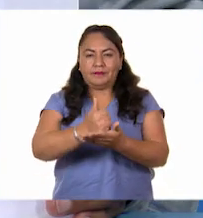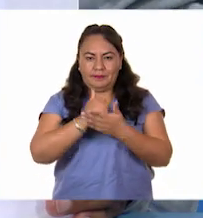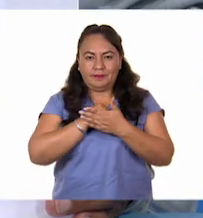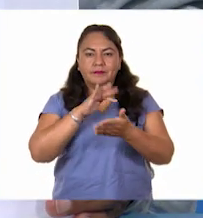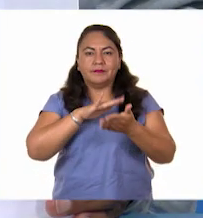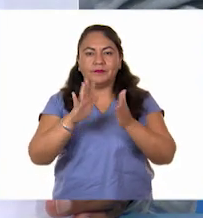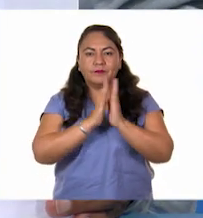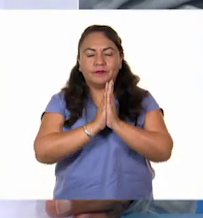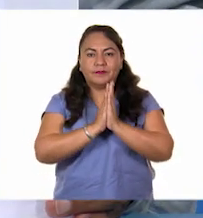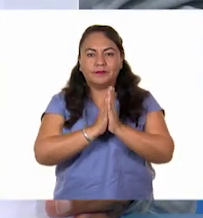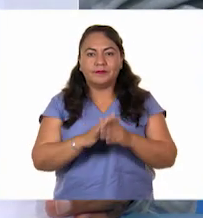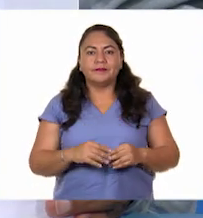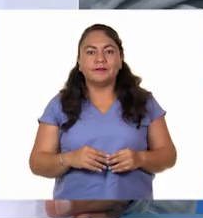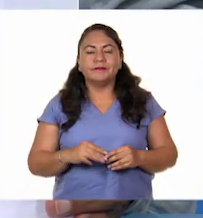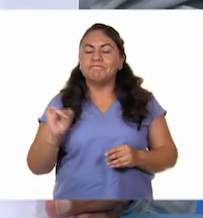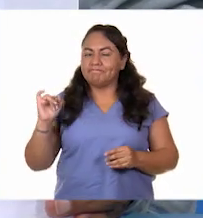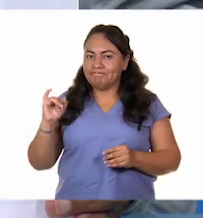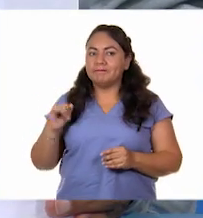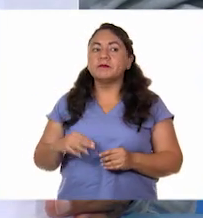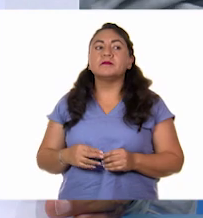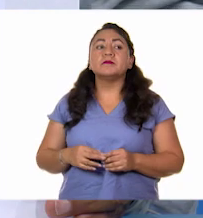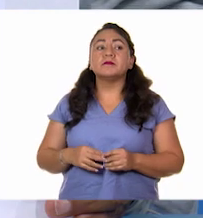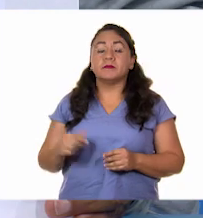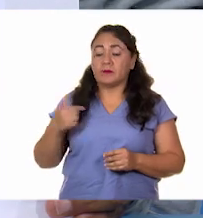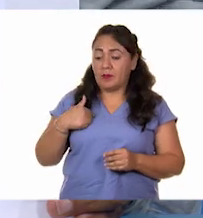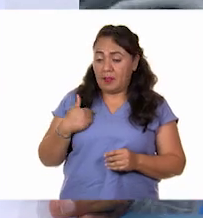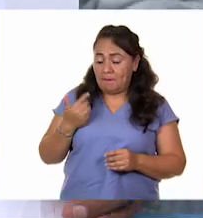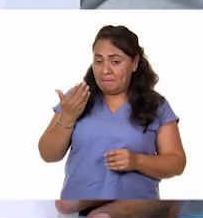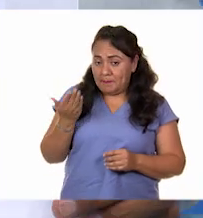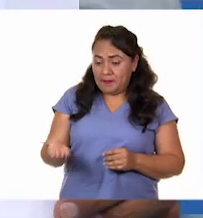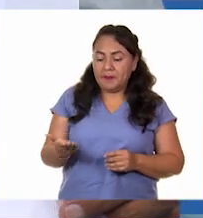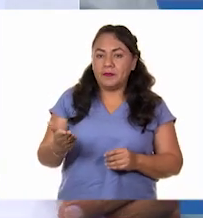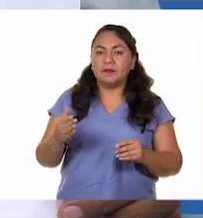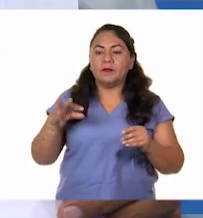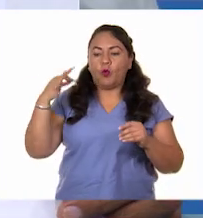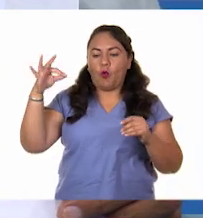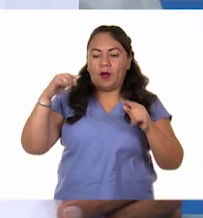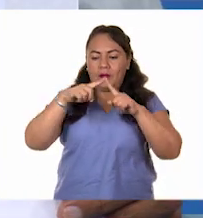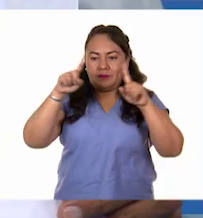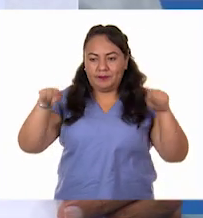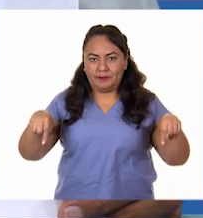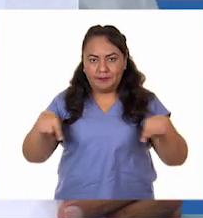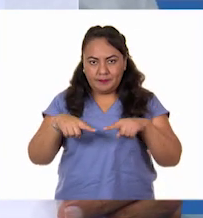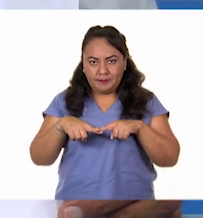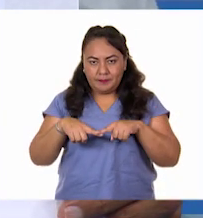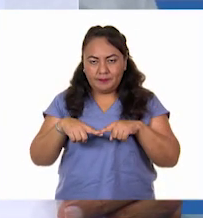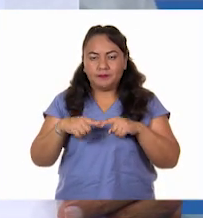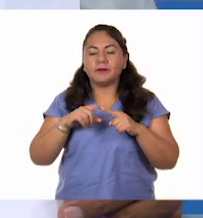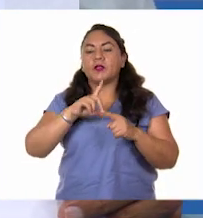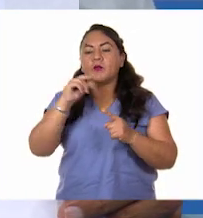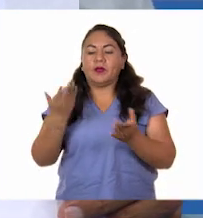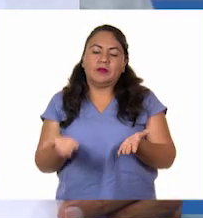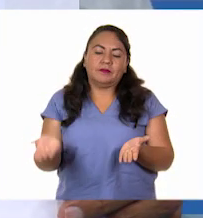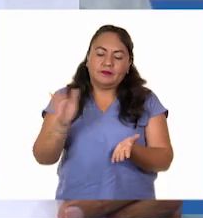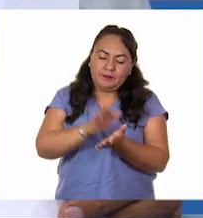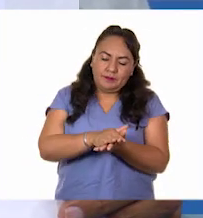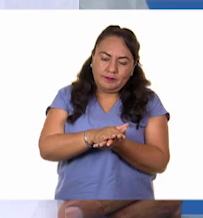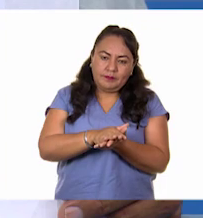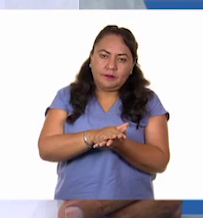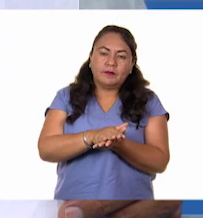leerla, Larisa? Si te pido que uses una hoja de papel, la dobles por la mitad,